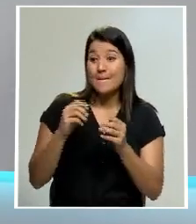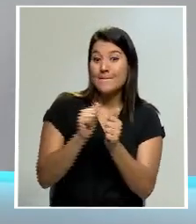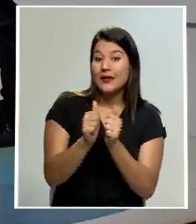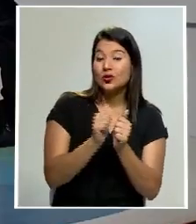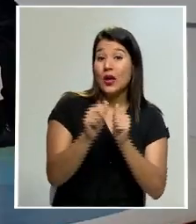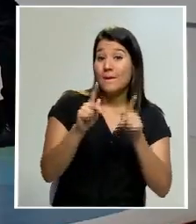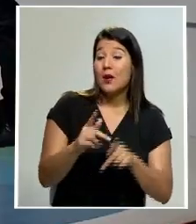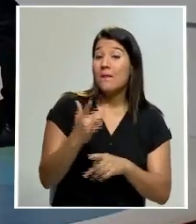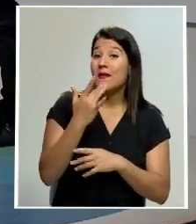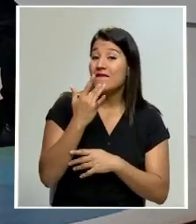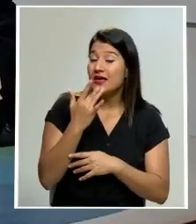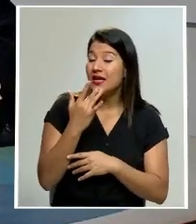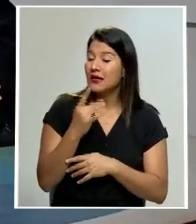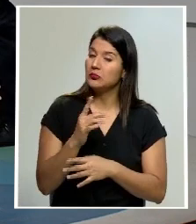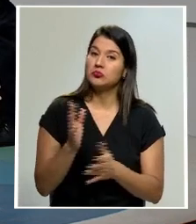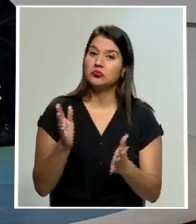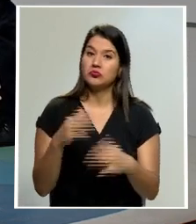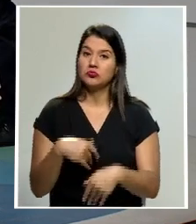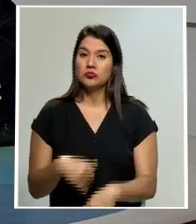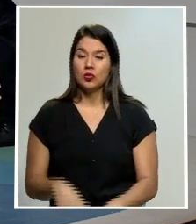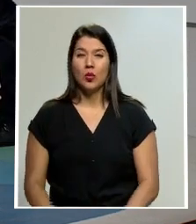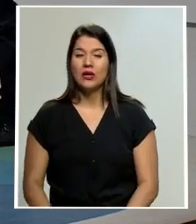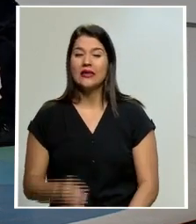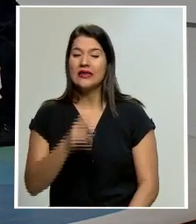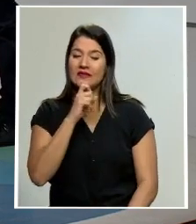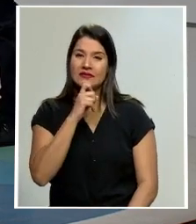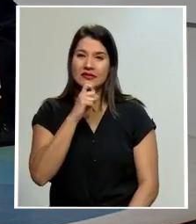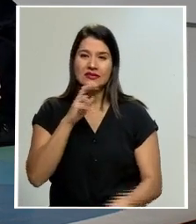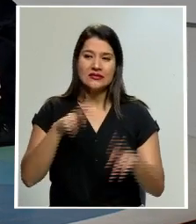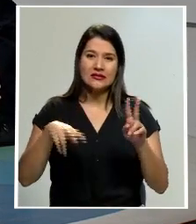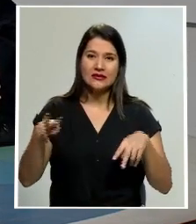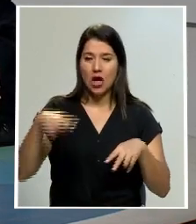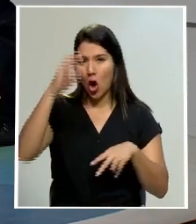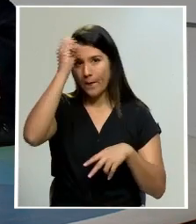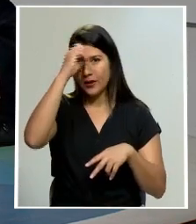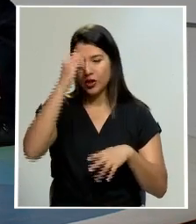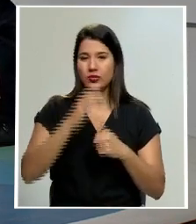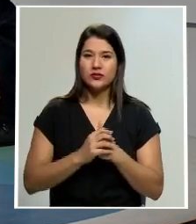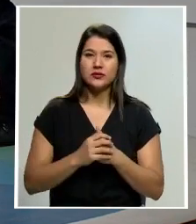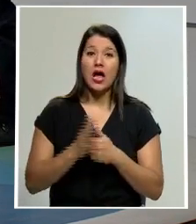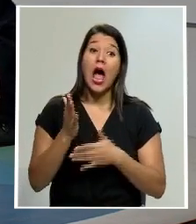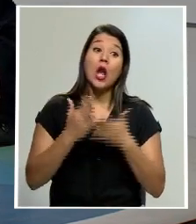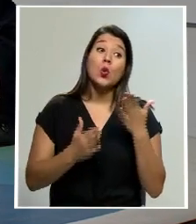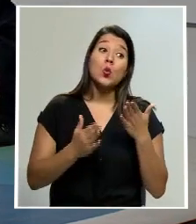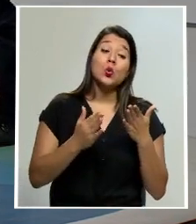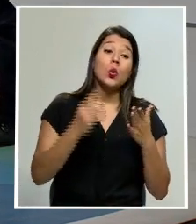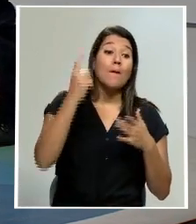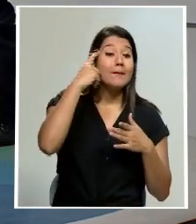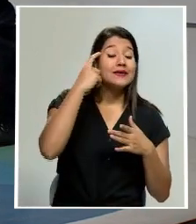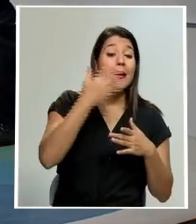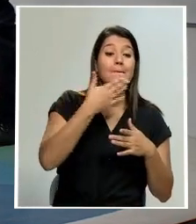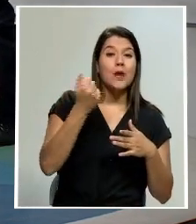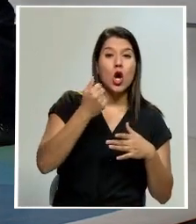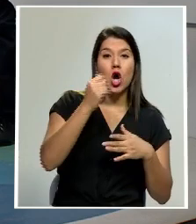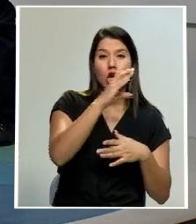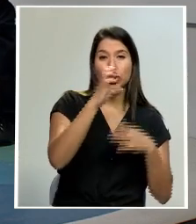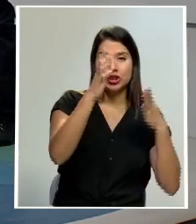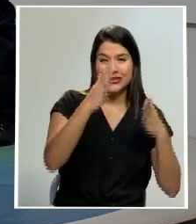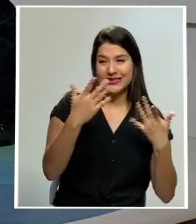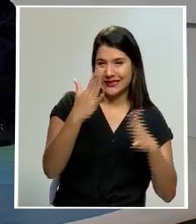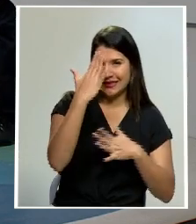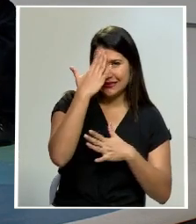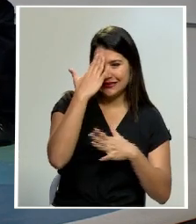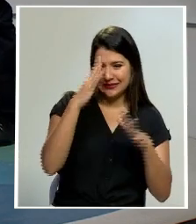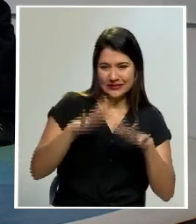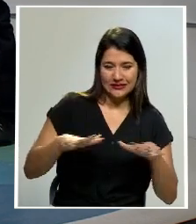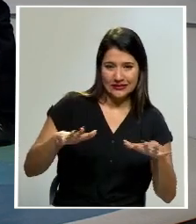realmente quiera poner en la selección está muy dividido unos dicen que Tico mejor porque conoce todo el ambiente otros dicen que un extranjero para que venga